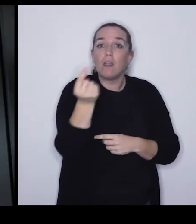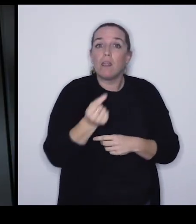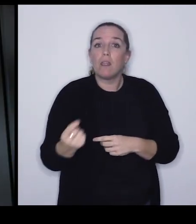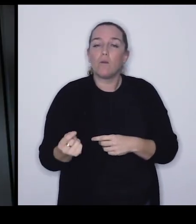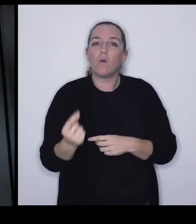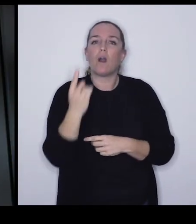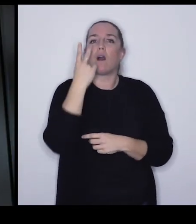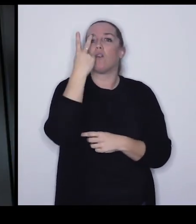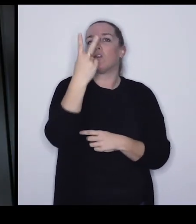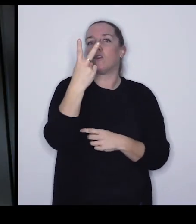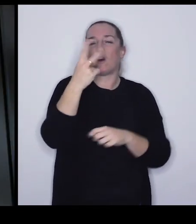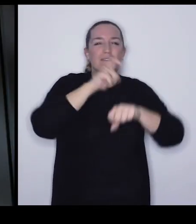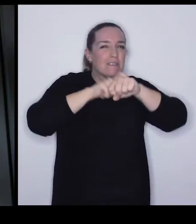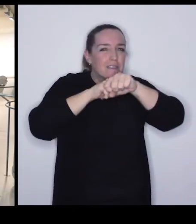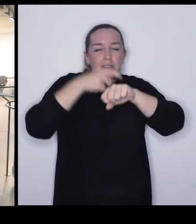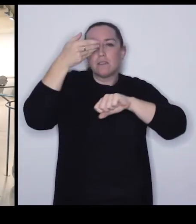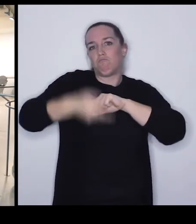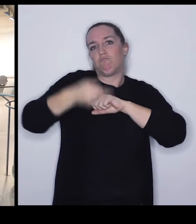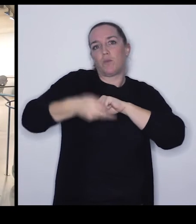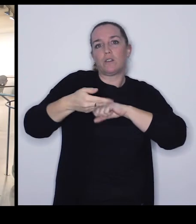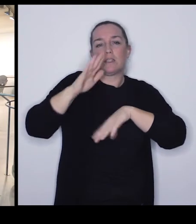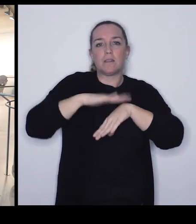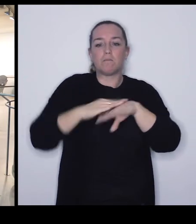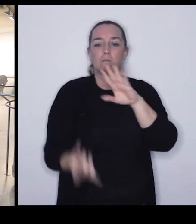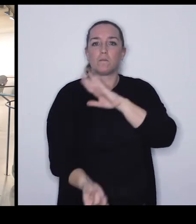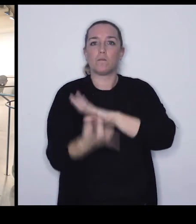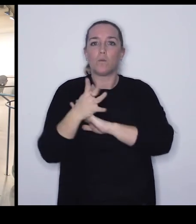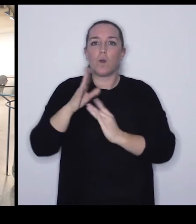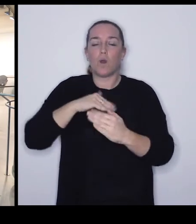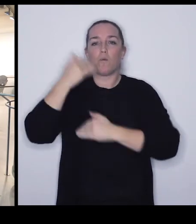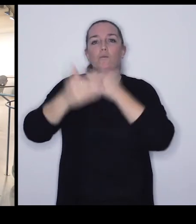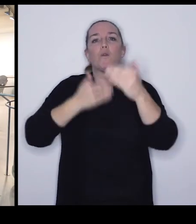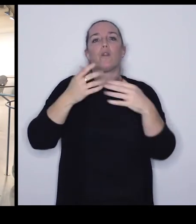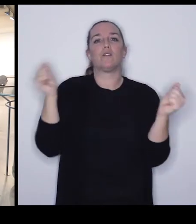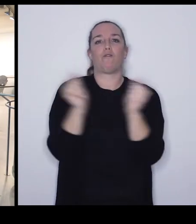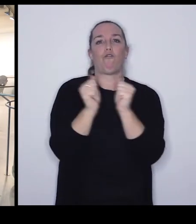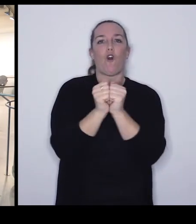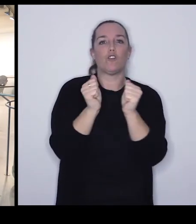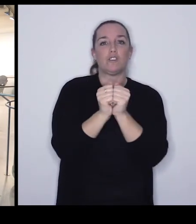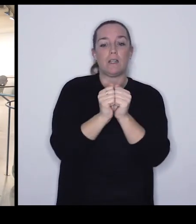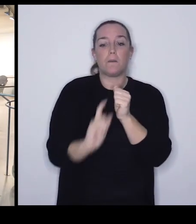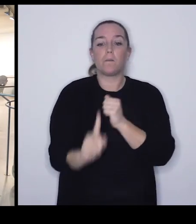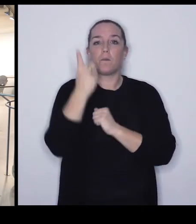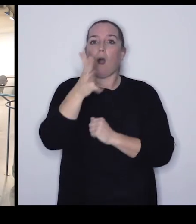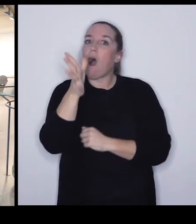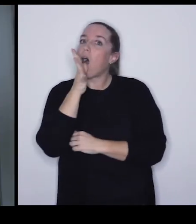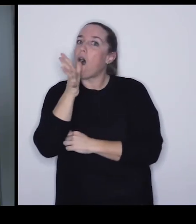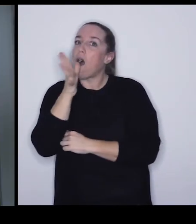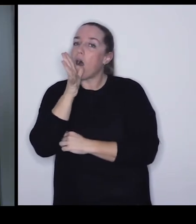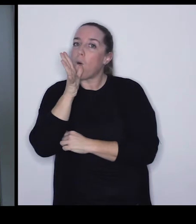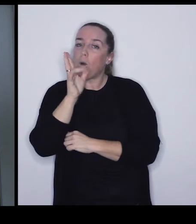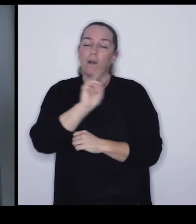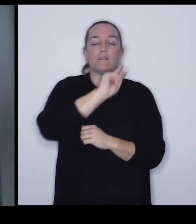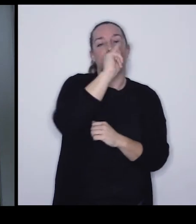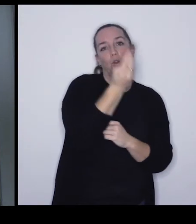...veremos que hay dos elementos fundamentales... ...para que se produzca el proceso de fosilización... ...uno es el agua...